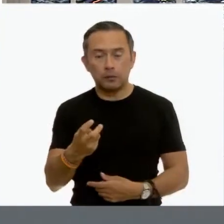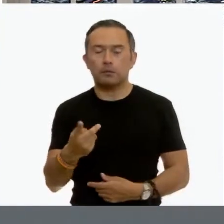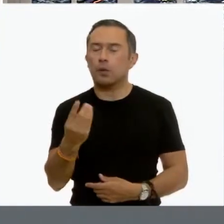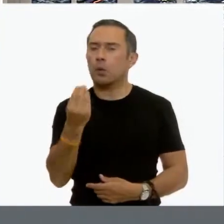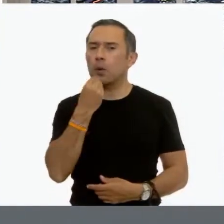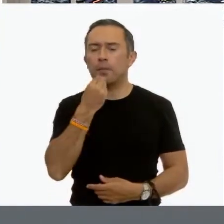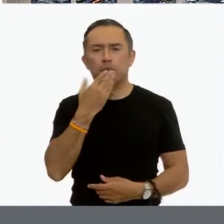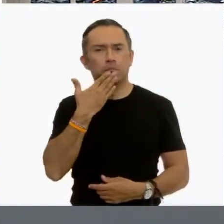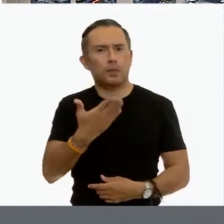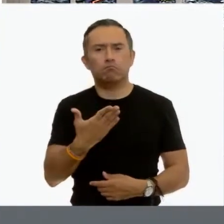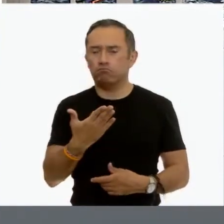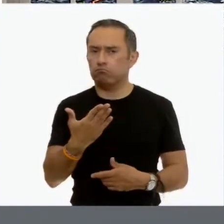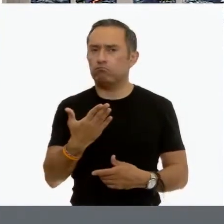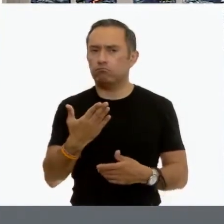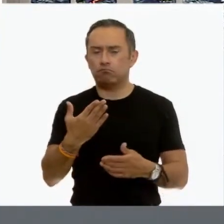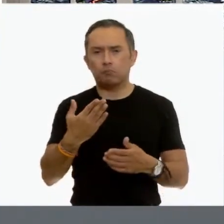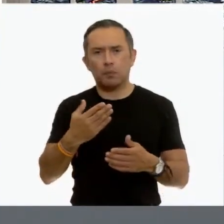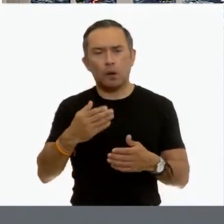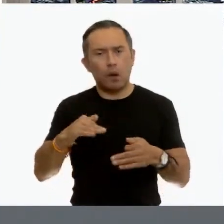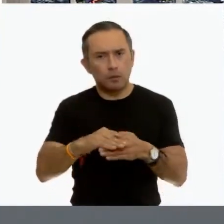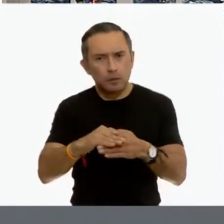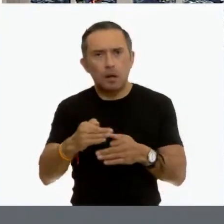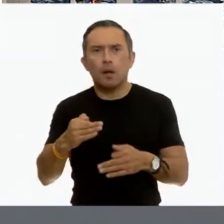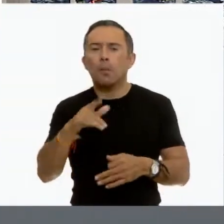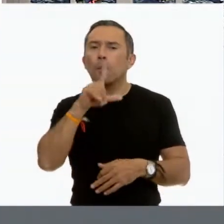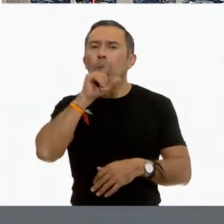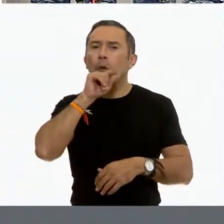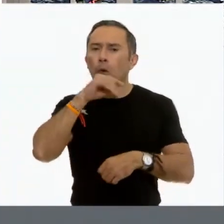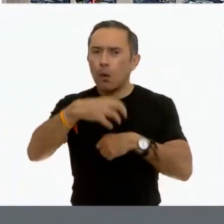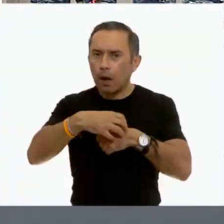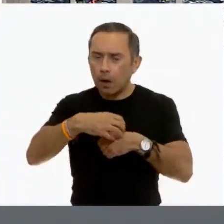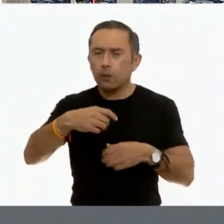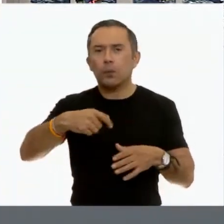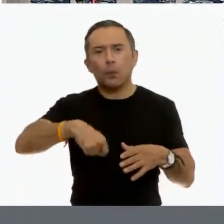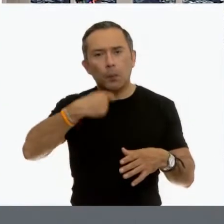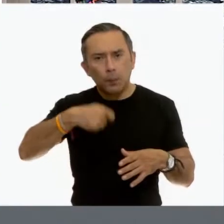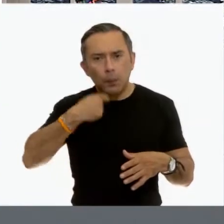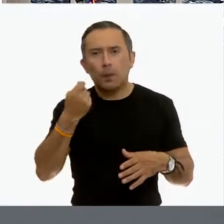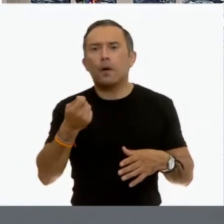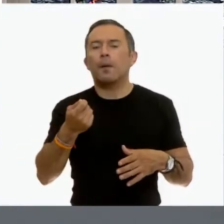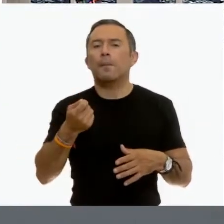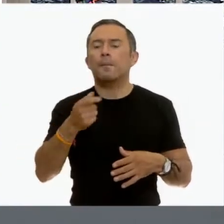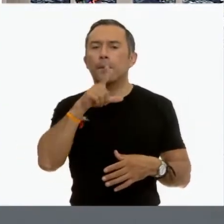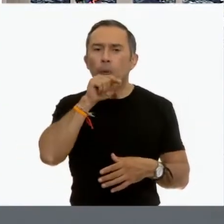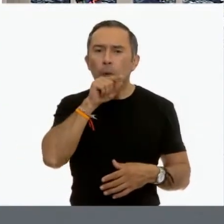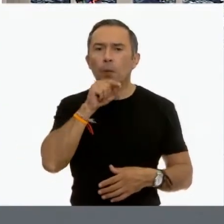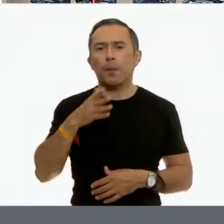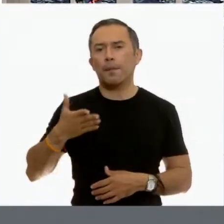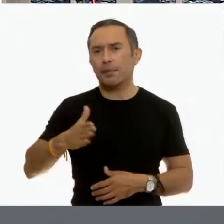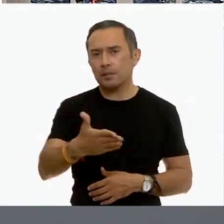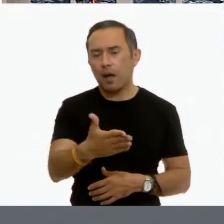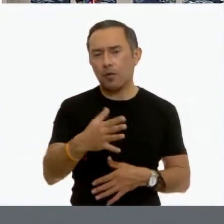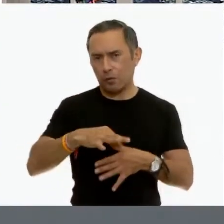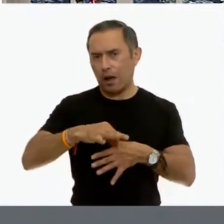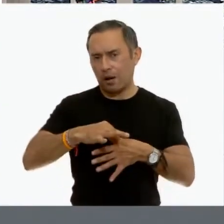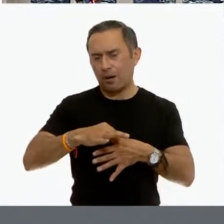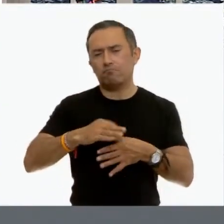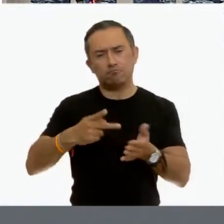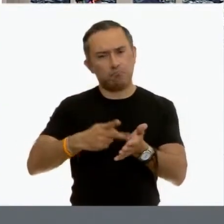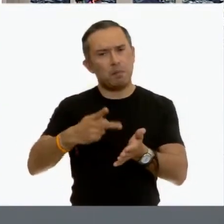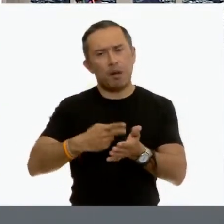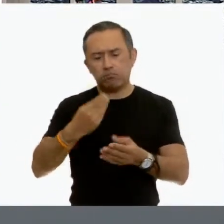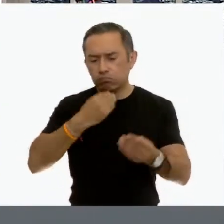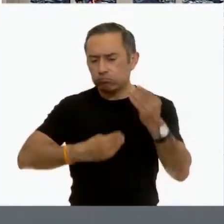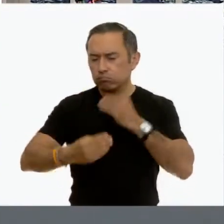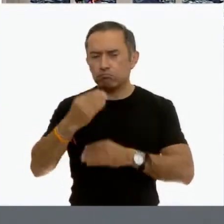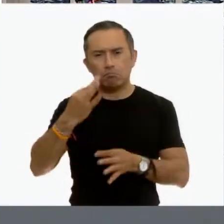constantemente caldo de verduras, pollo, pescado, carne. Además, él es